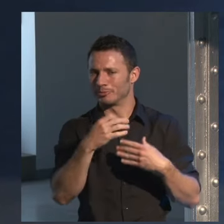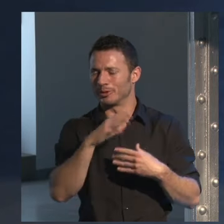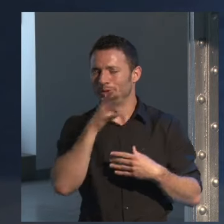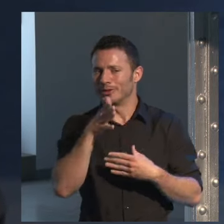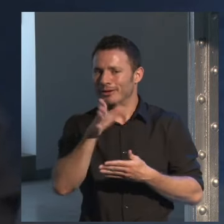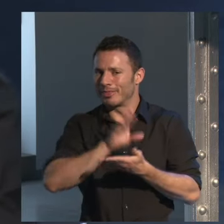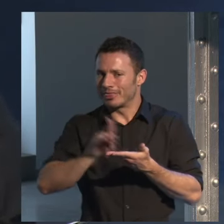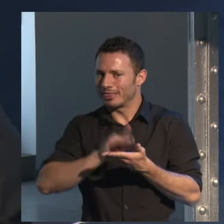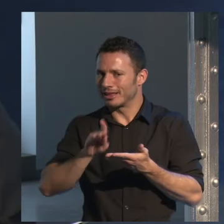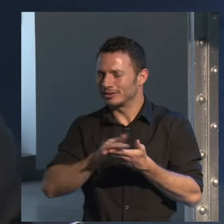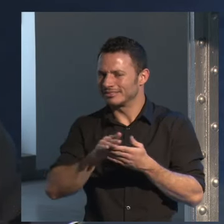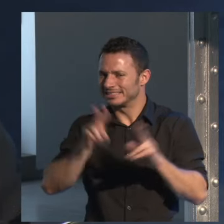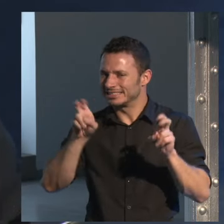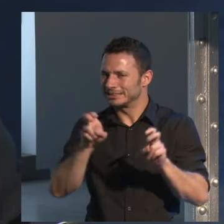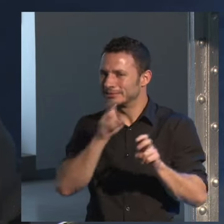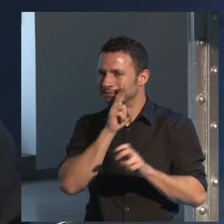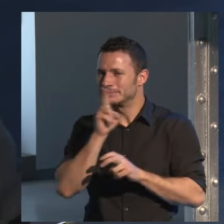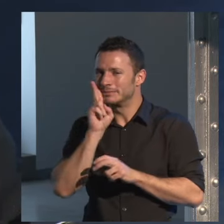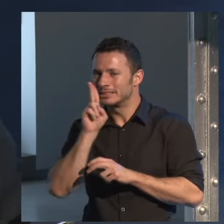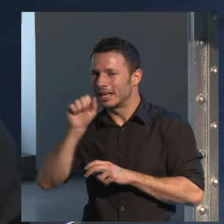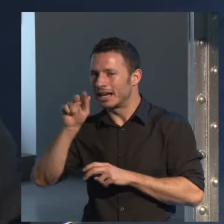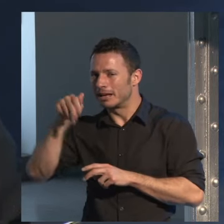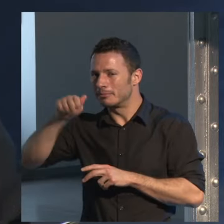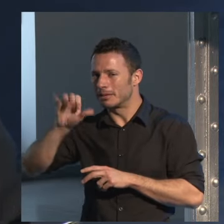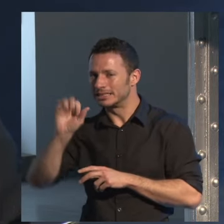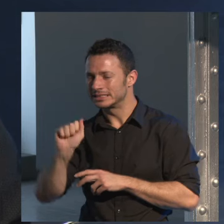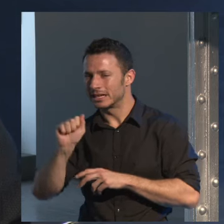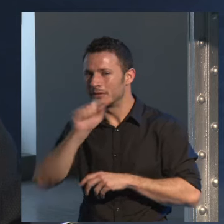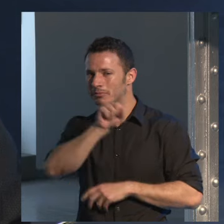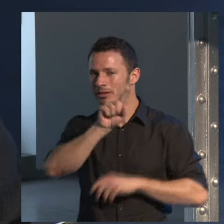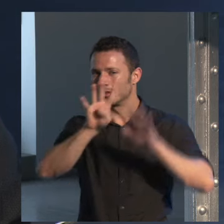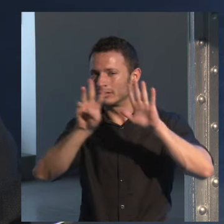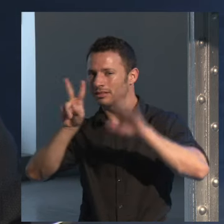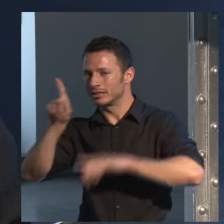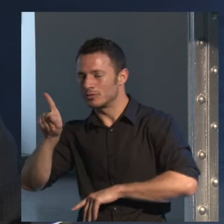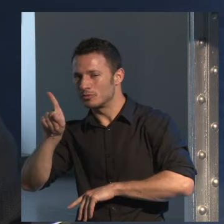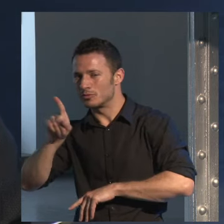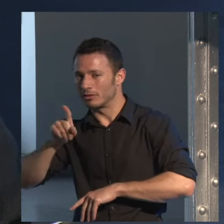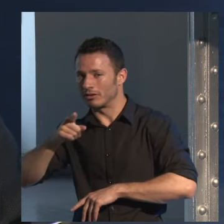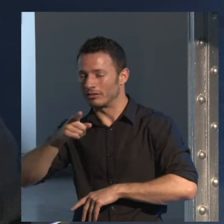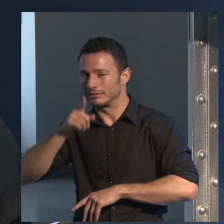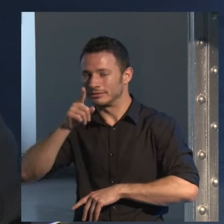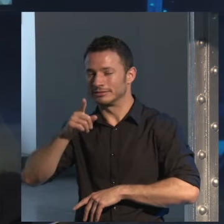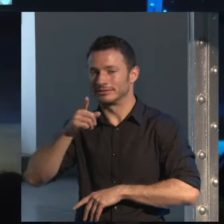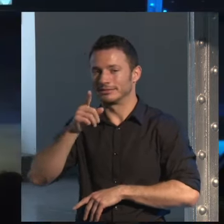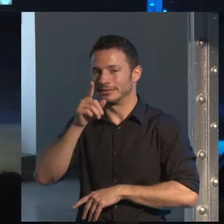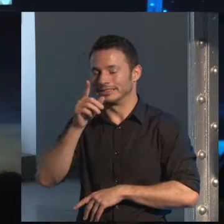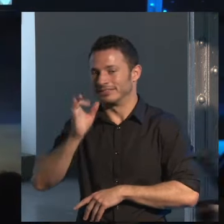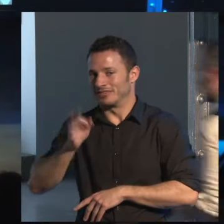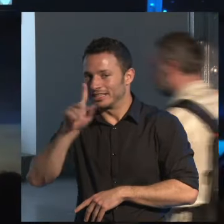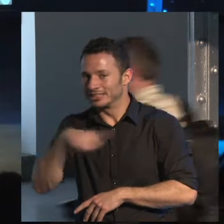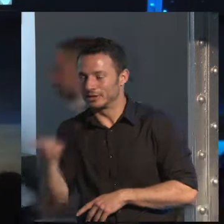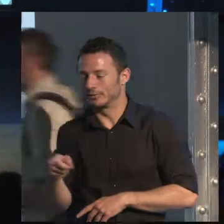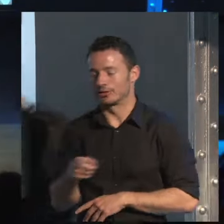lo de tu madre de Miss Almanza, 1931, ¿es verdad? Podrías haberlo confirmado en la intimidad, querido,